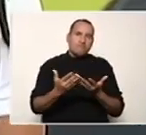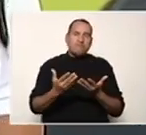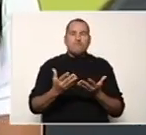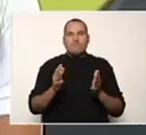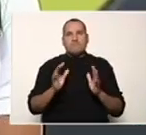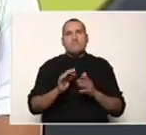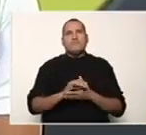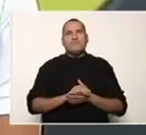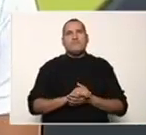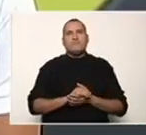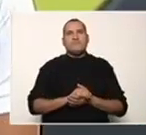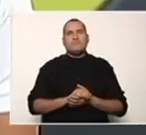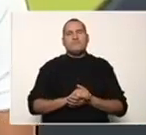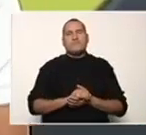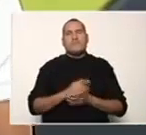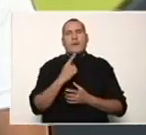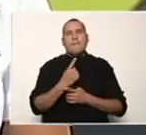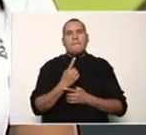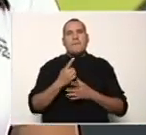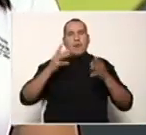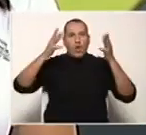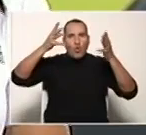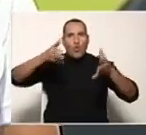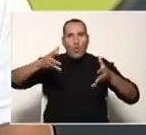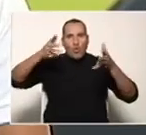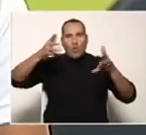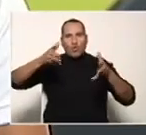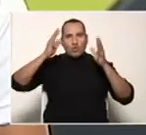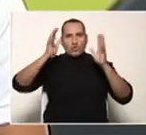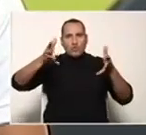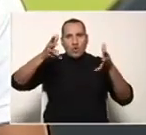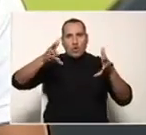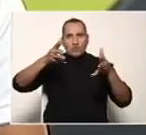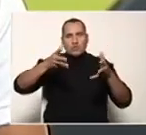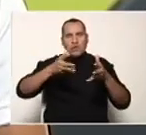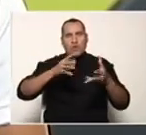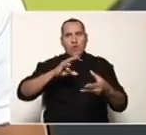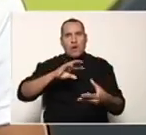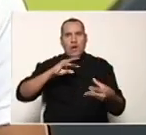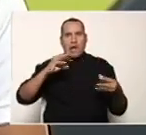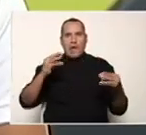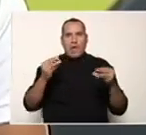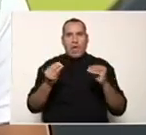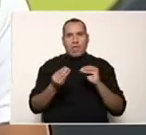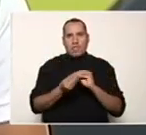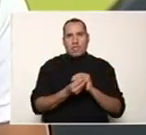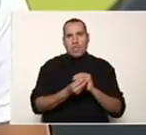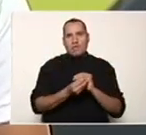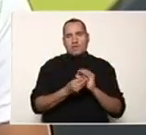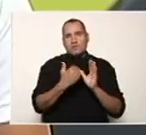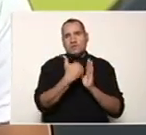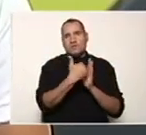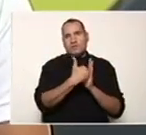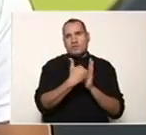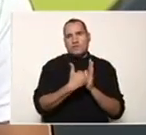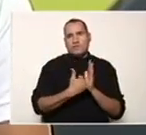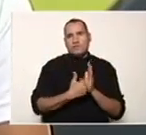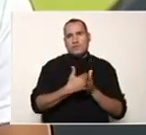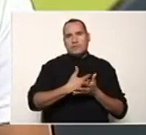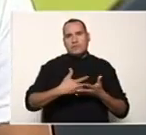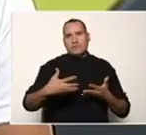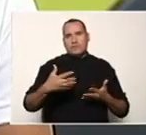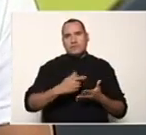ese sentido, una de las primeras orientaciones que tiene que ver con adaptaciones curriculares está relacionado al hecho de